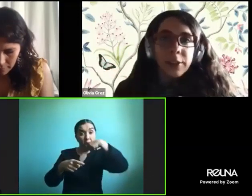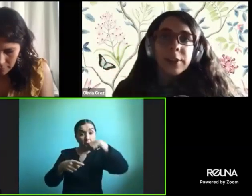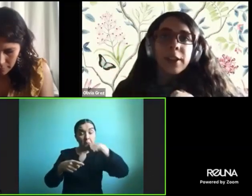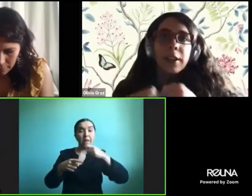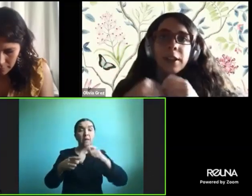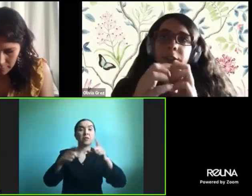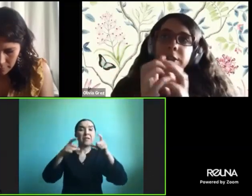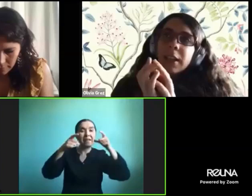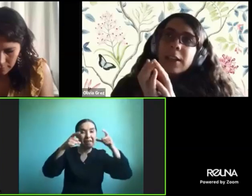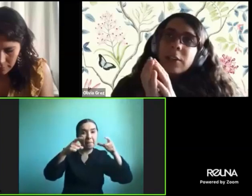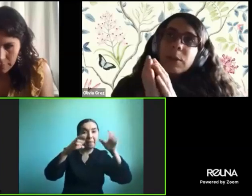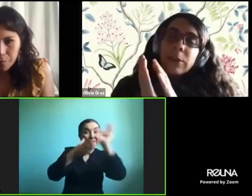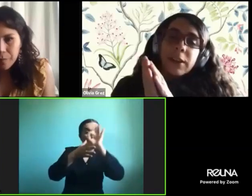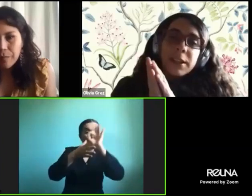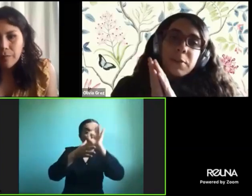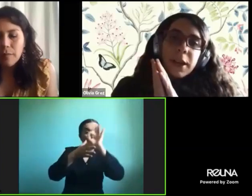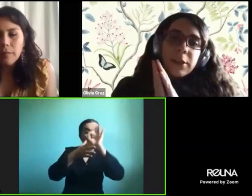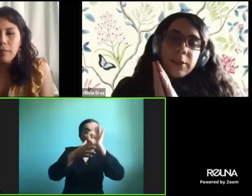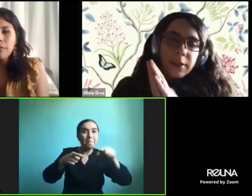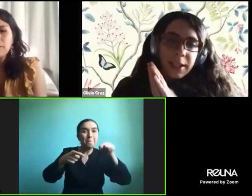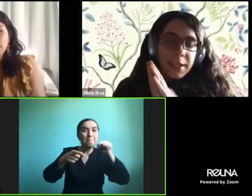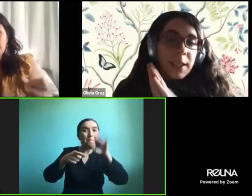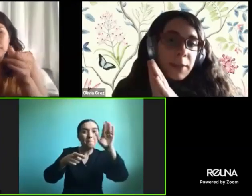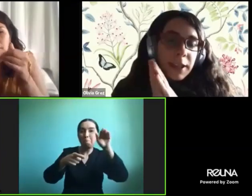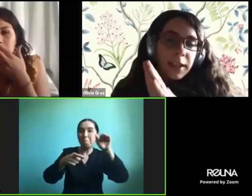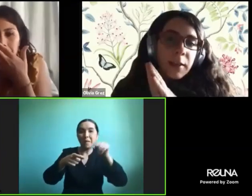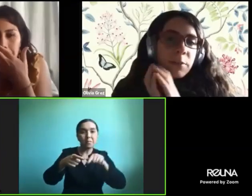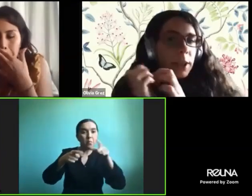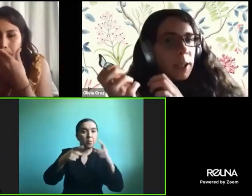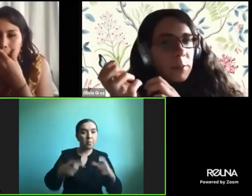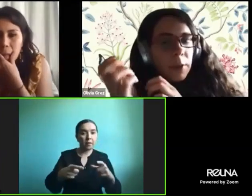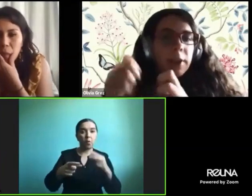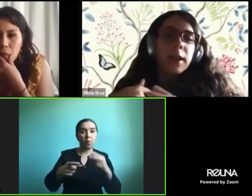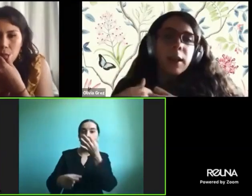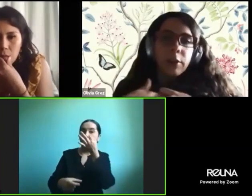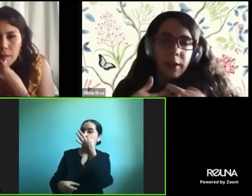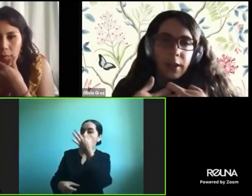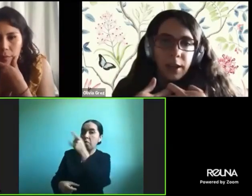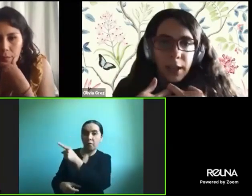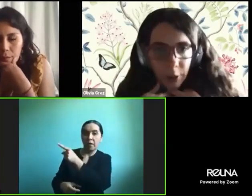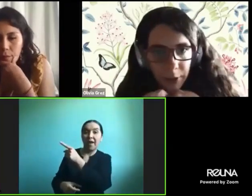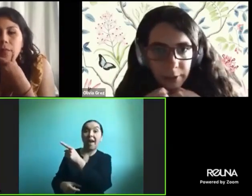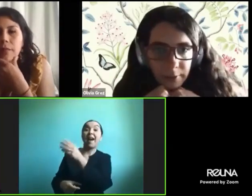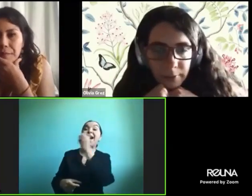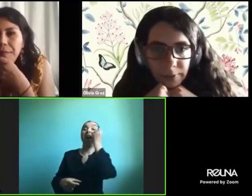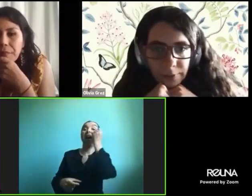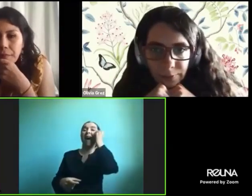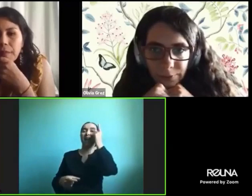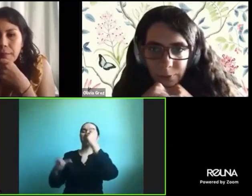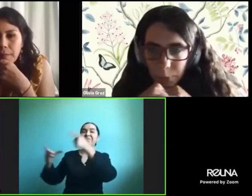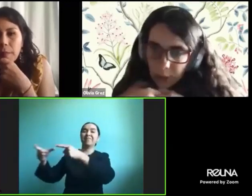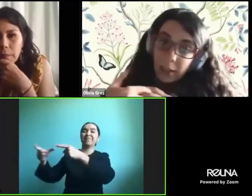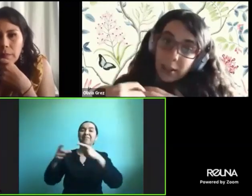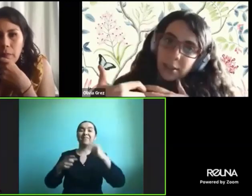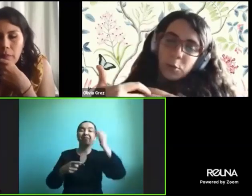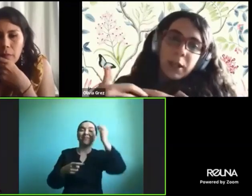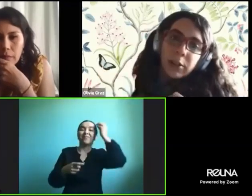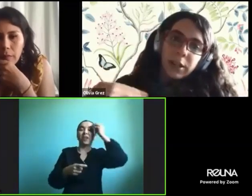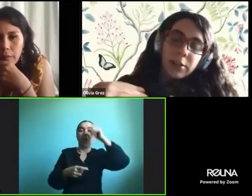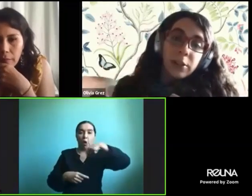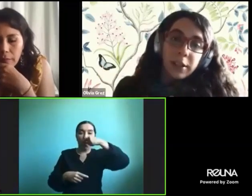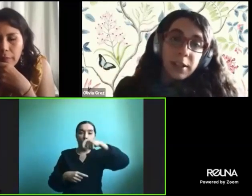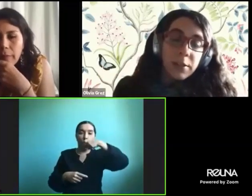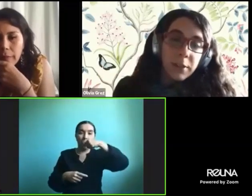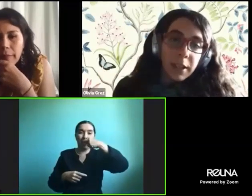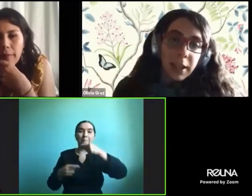ese plato cosa que el niño cuando vea ese plato ya sepa que por ejemplo es la hora de ir a comer porque ese es su